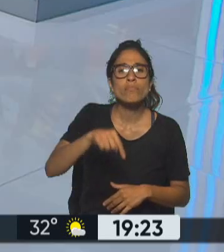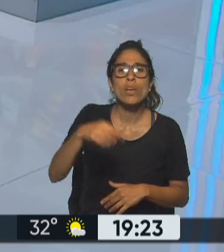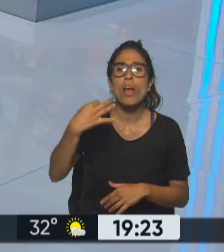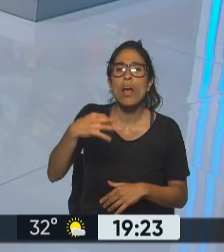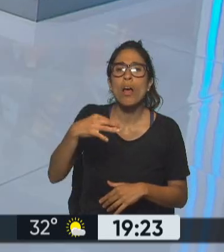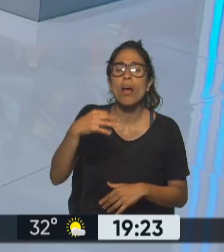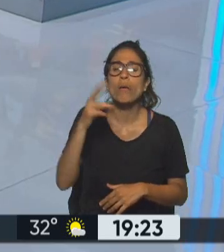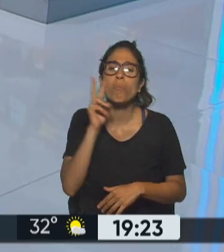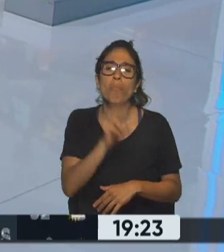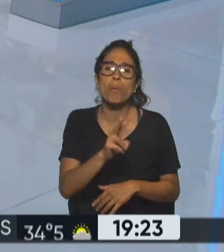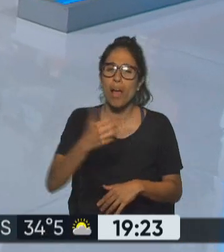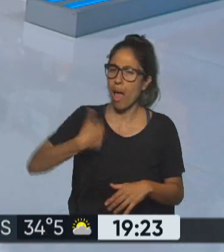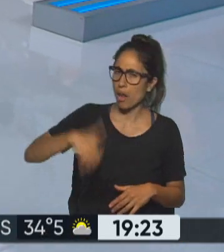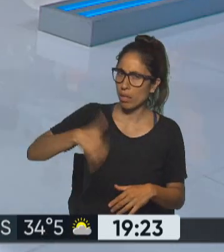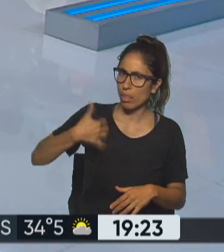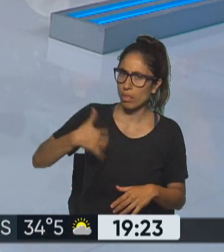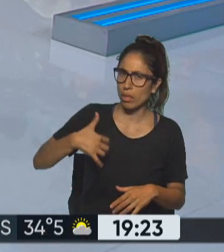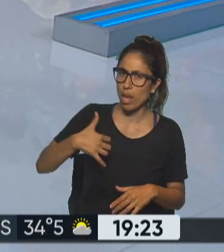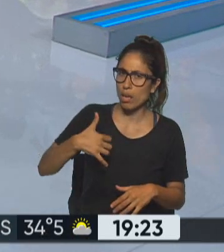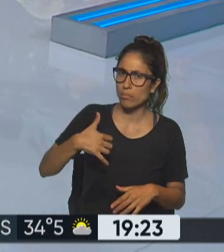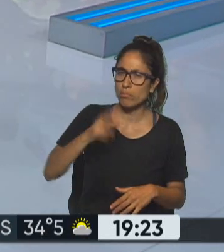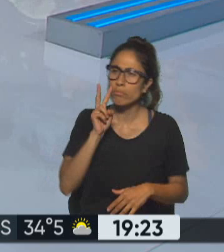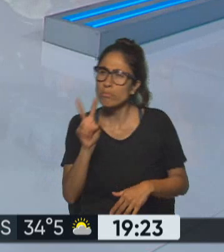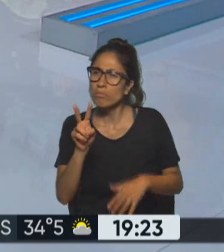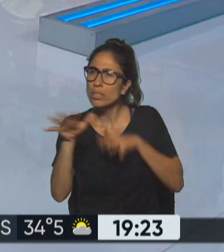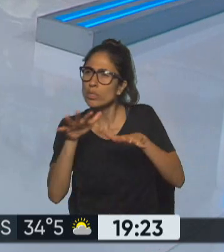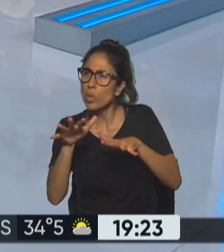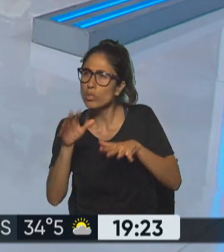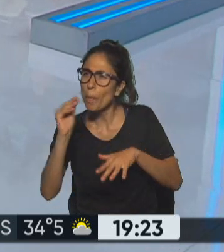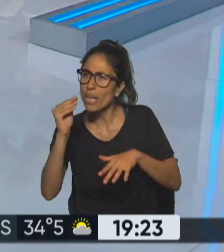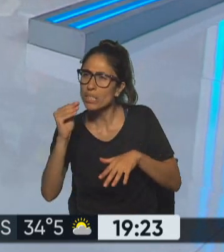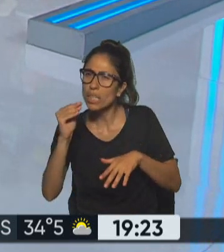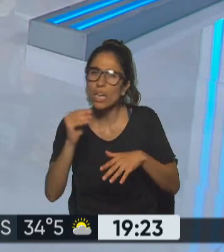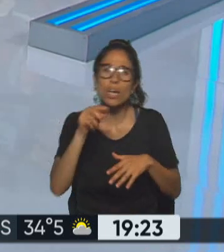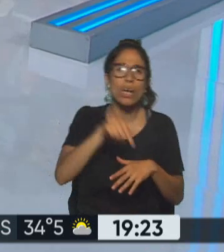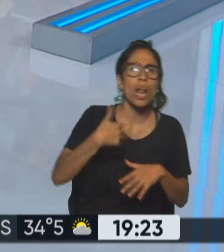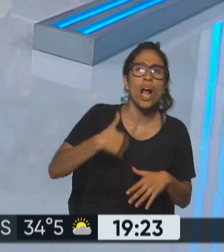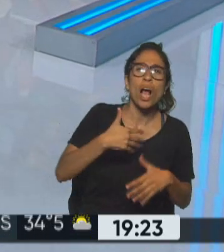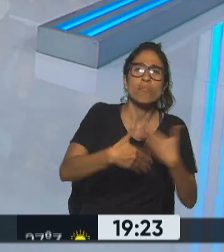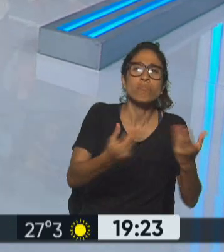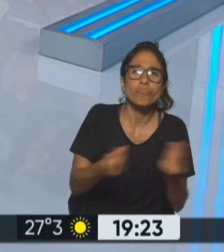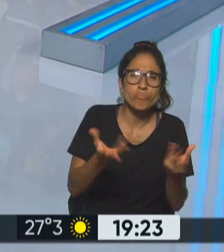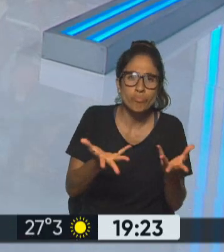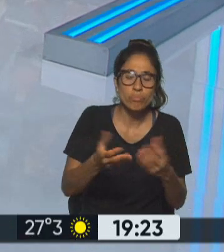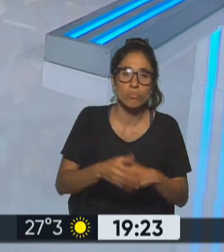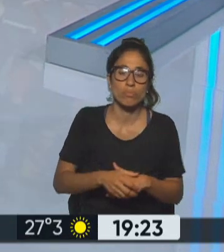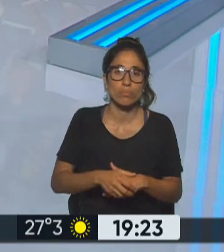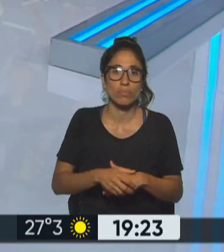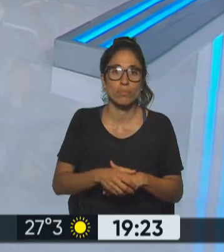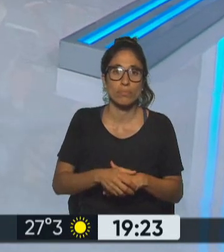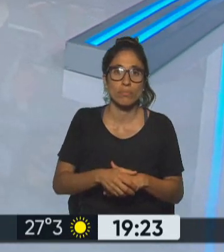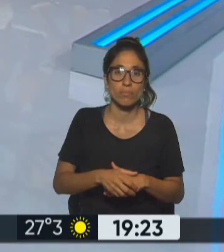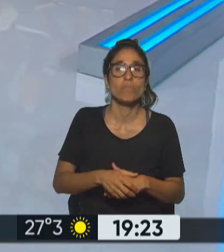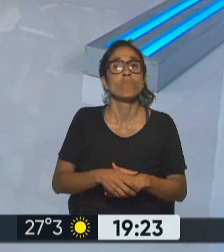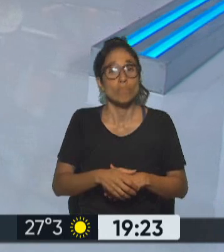que reaccionó rápido claro que sí Alejandro través de las redes sociales a ver Diana claro que sí Alejandro reaccionó rápido estamos hablando de